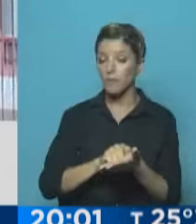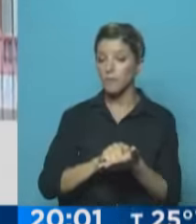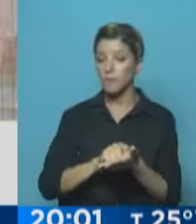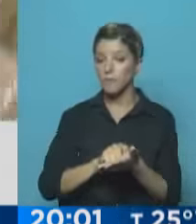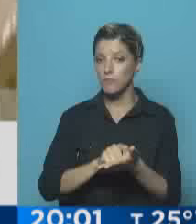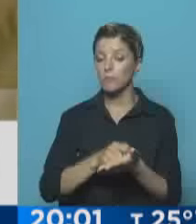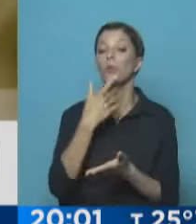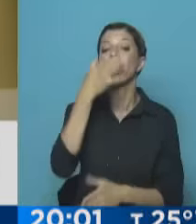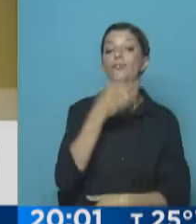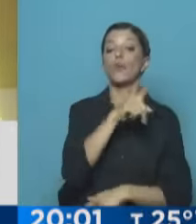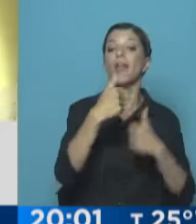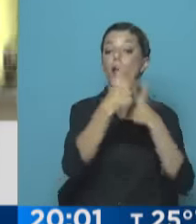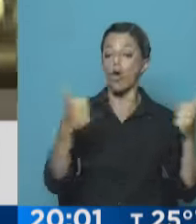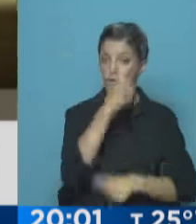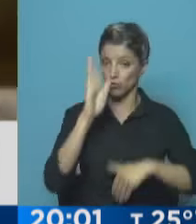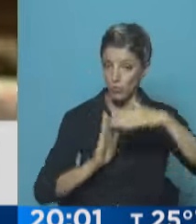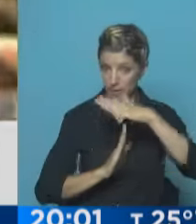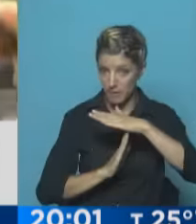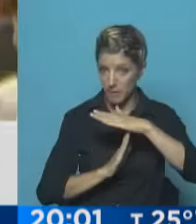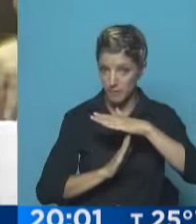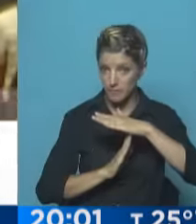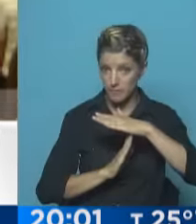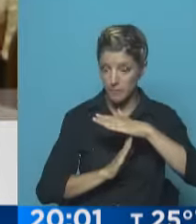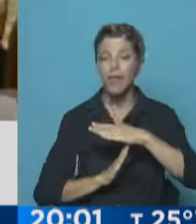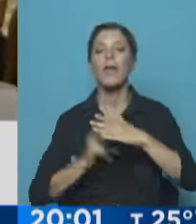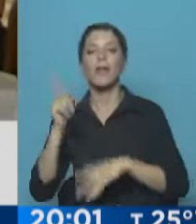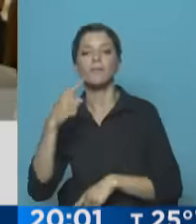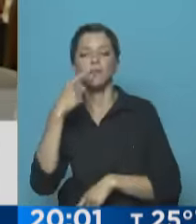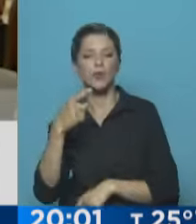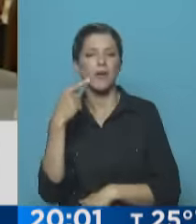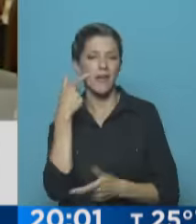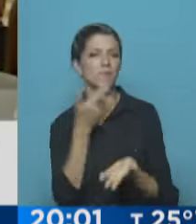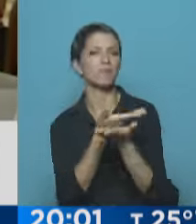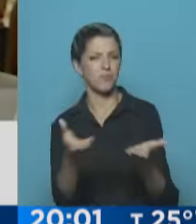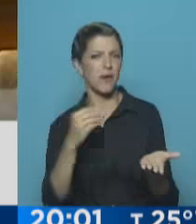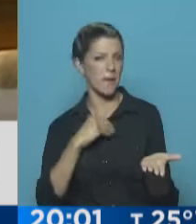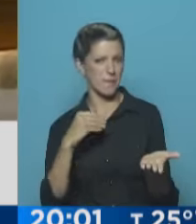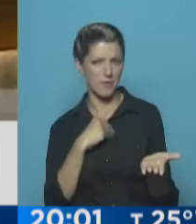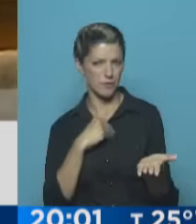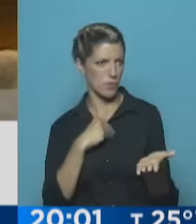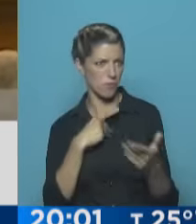de un fallo de la Corte Suprema, su sucesor opinó que no demuestra espíritu constructivo.